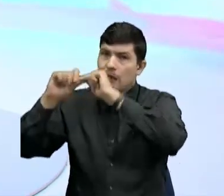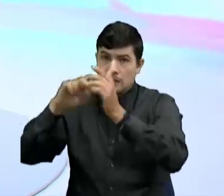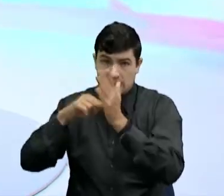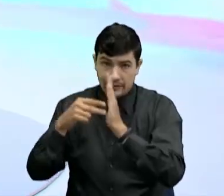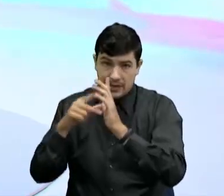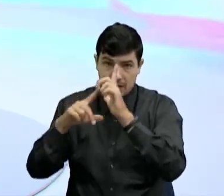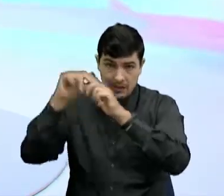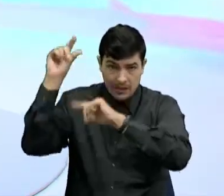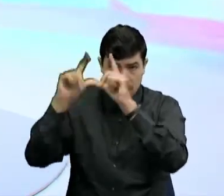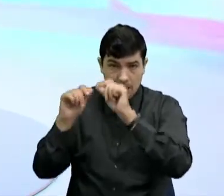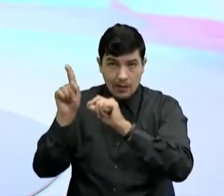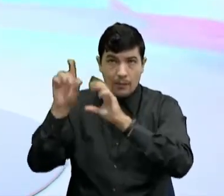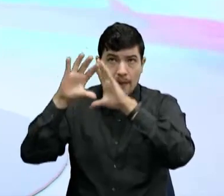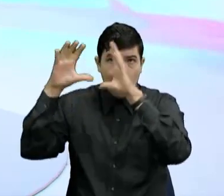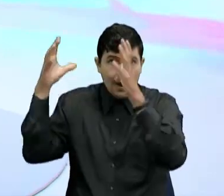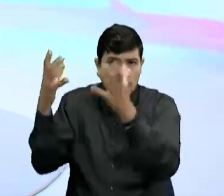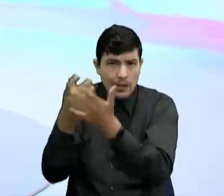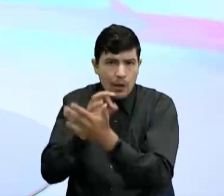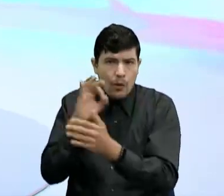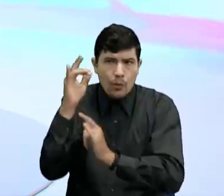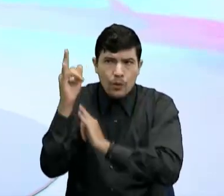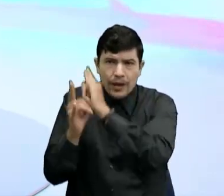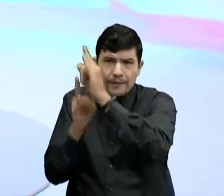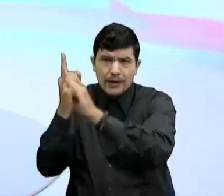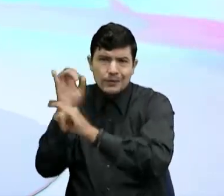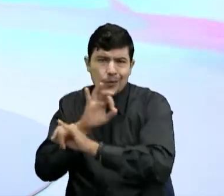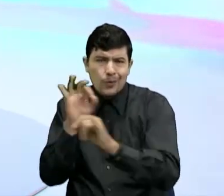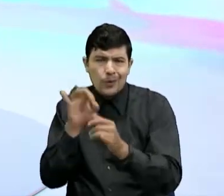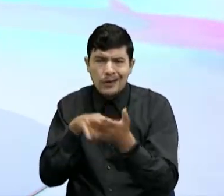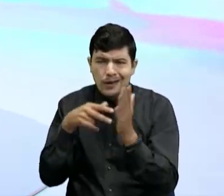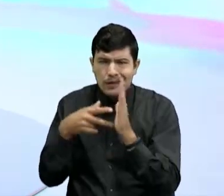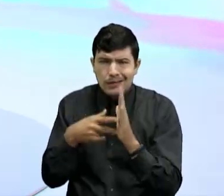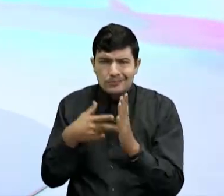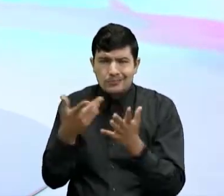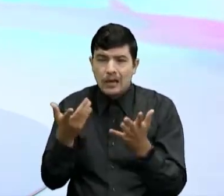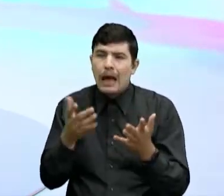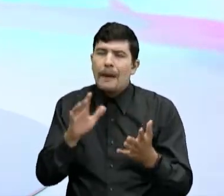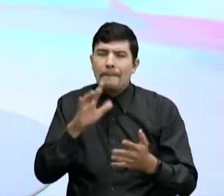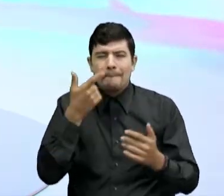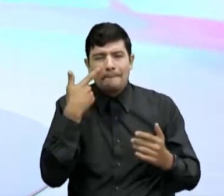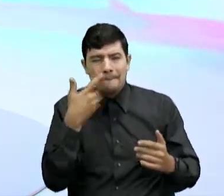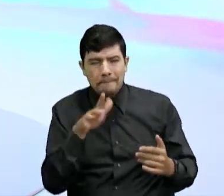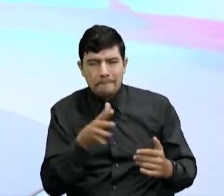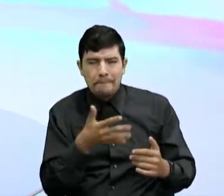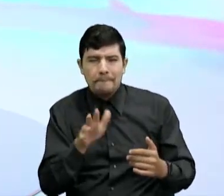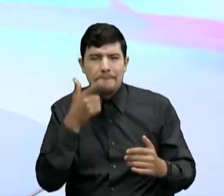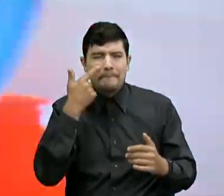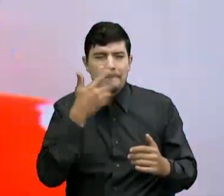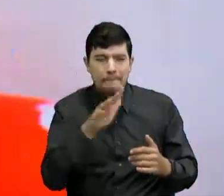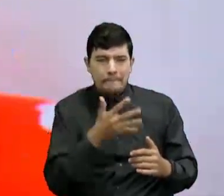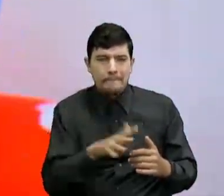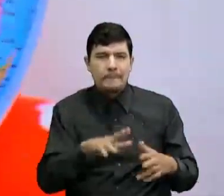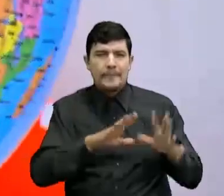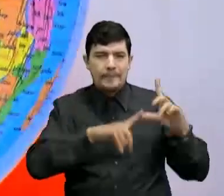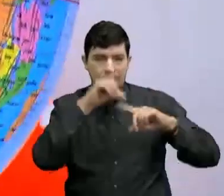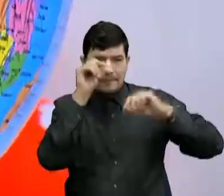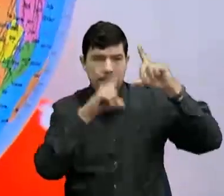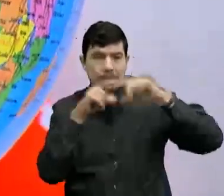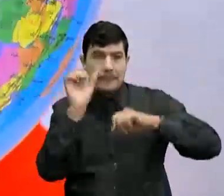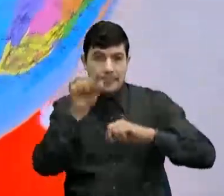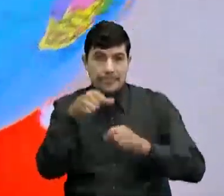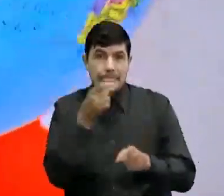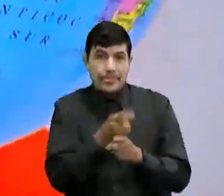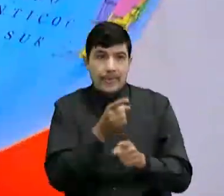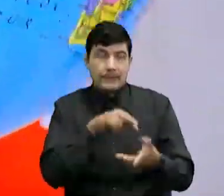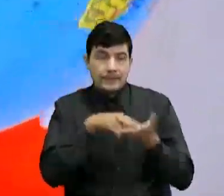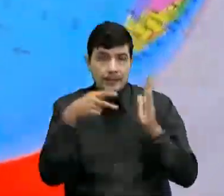estrellas Los planetas El universo Si tiene que ver O es otra cosa Completamente diferente Algo así Algo así Porque se refiere